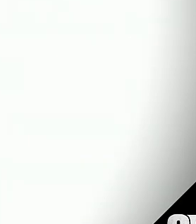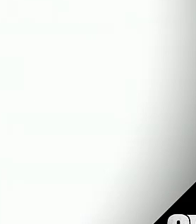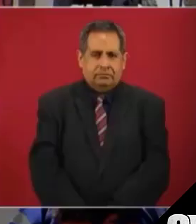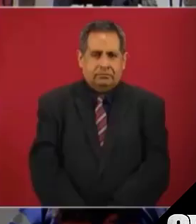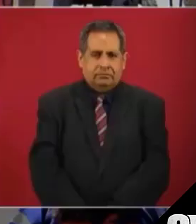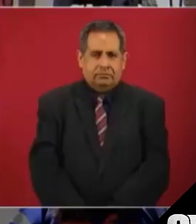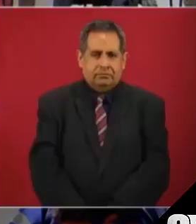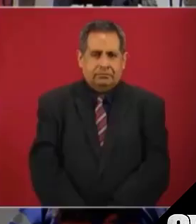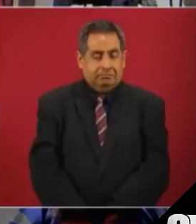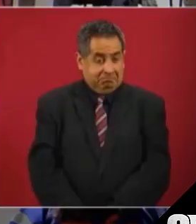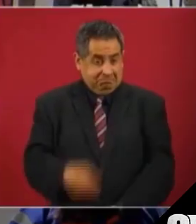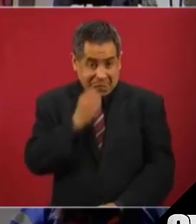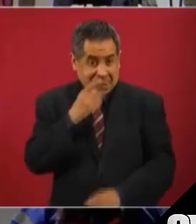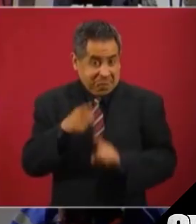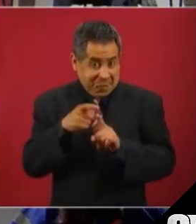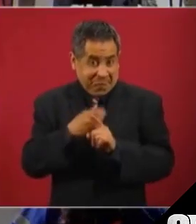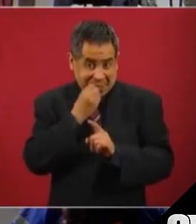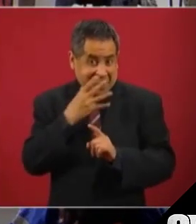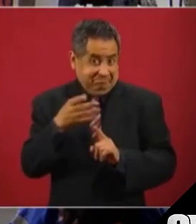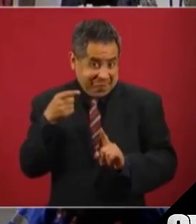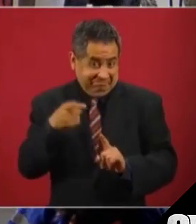Es buena, ¿verdad? Gracias.